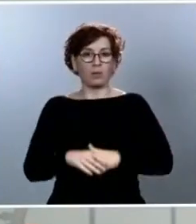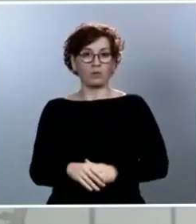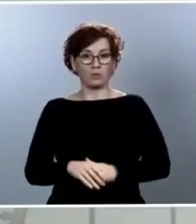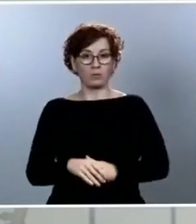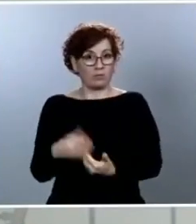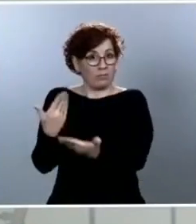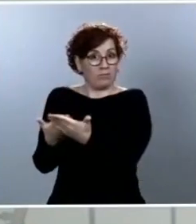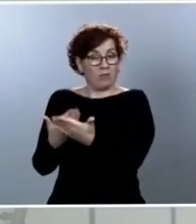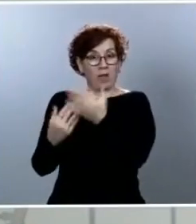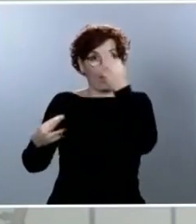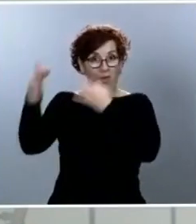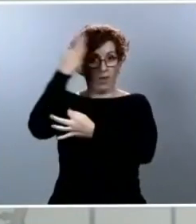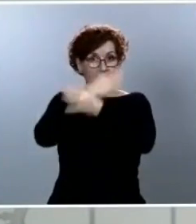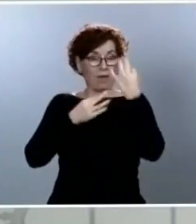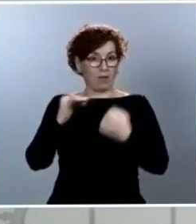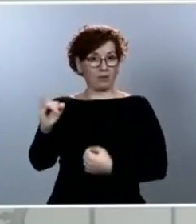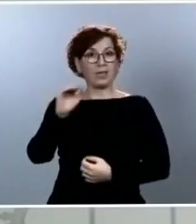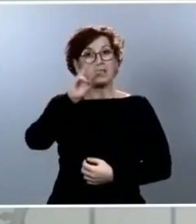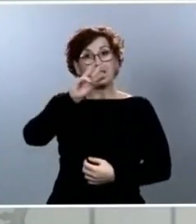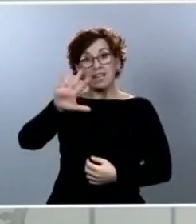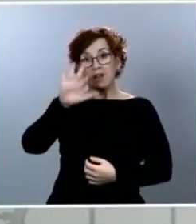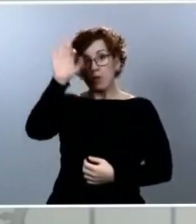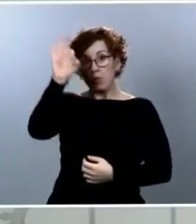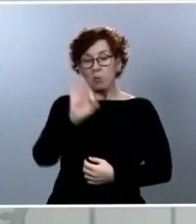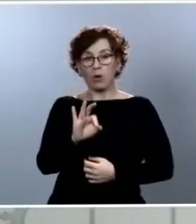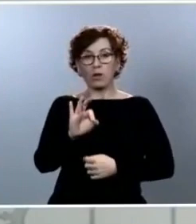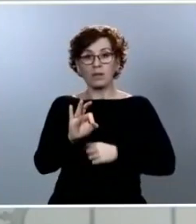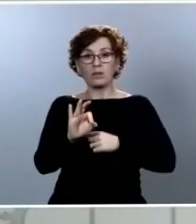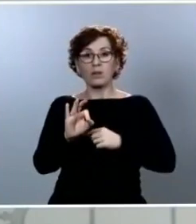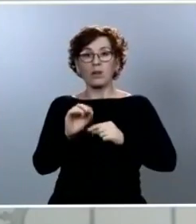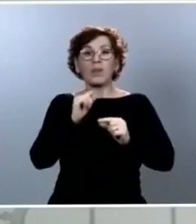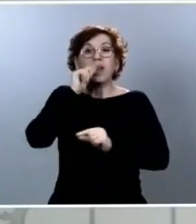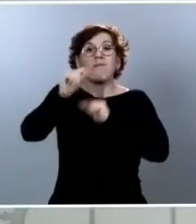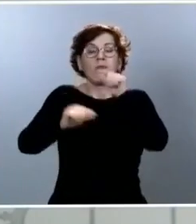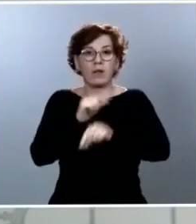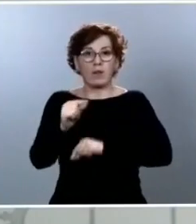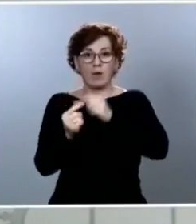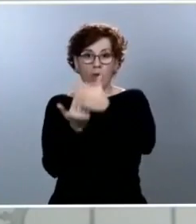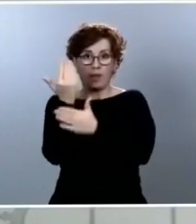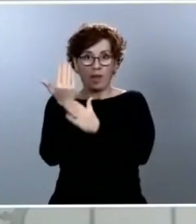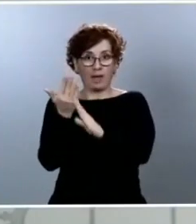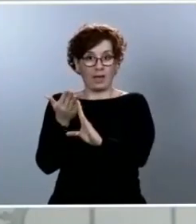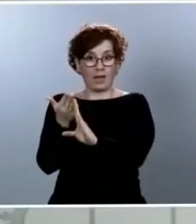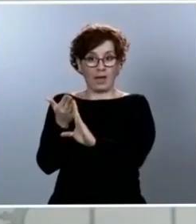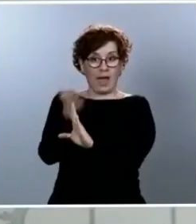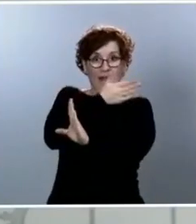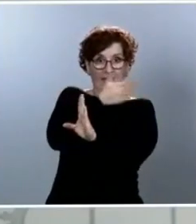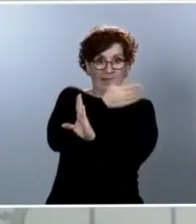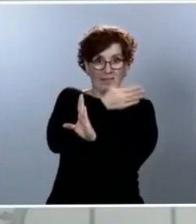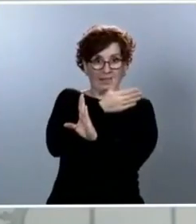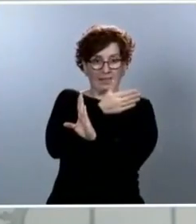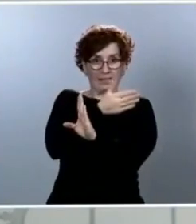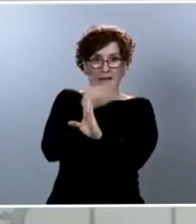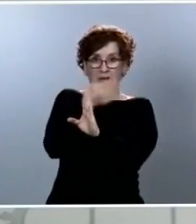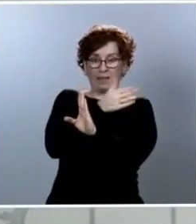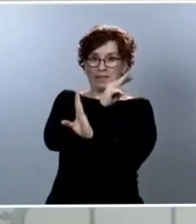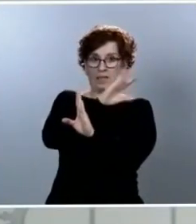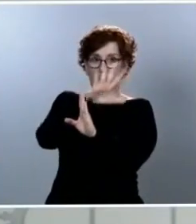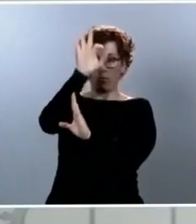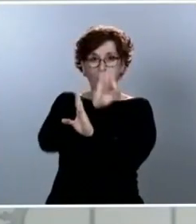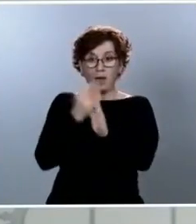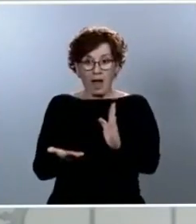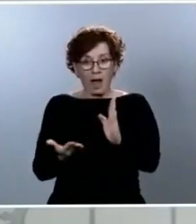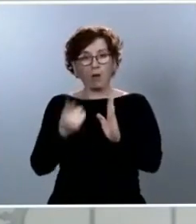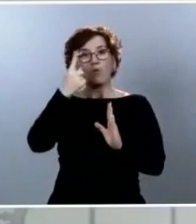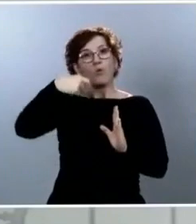35% de nivel de infección diaria antes del estado de alarma y hoy 1,5% de infección diaria. Todavía nos